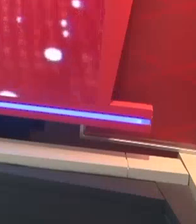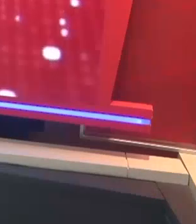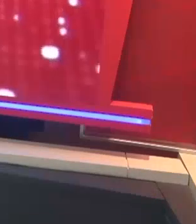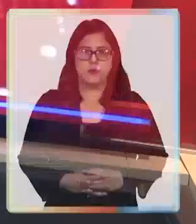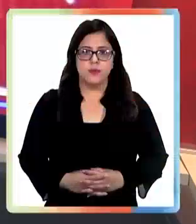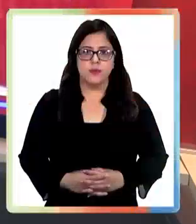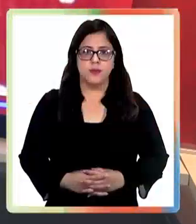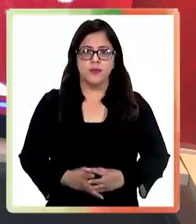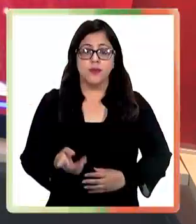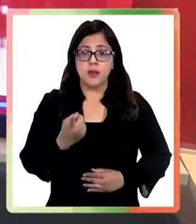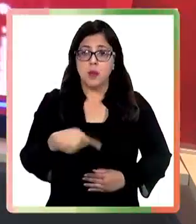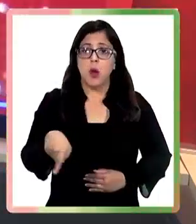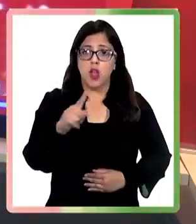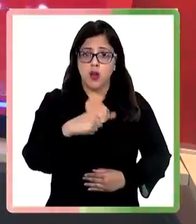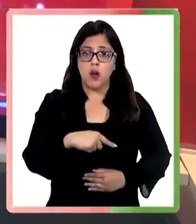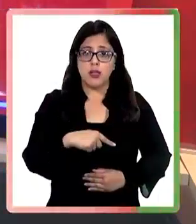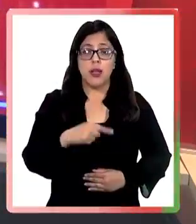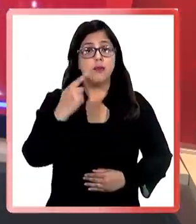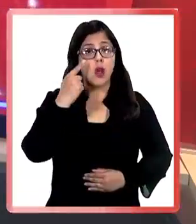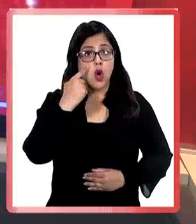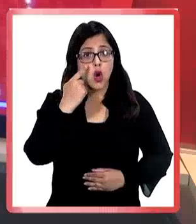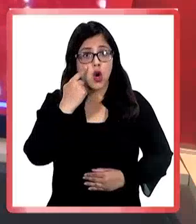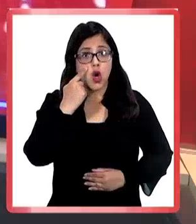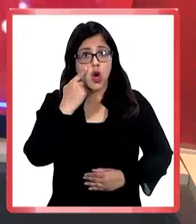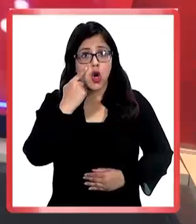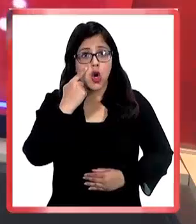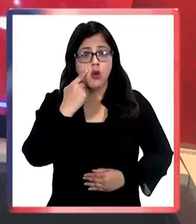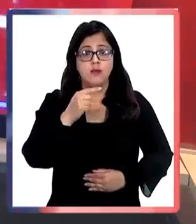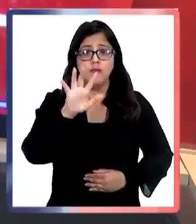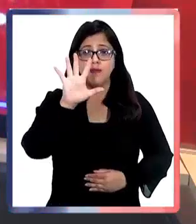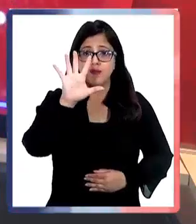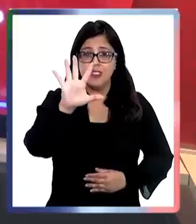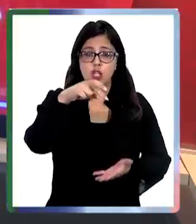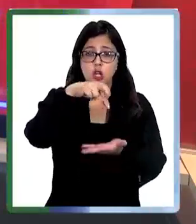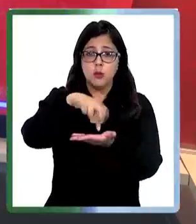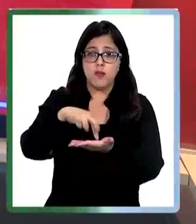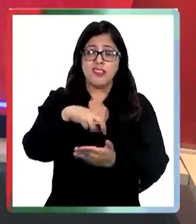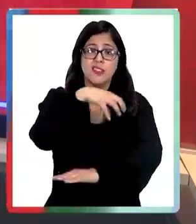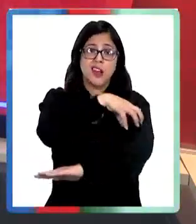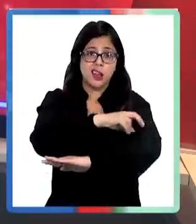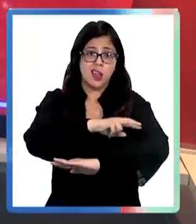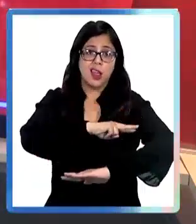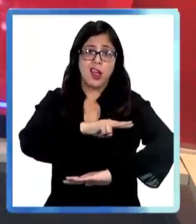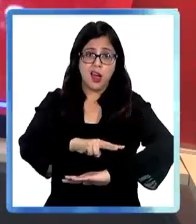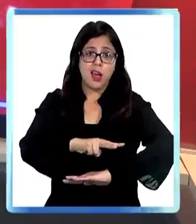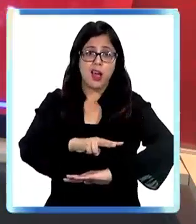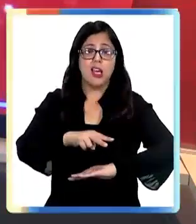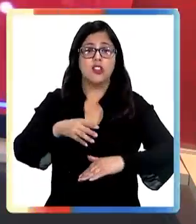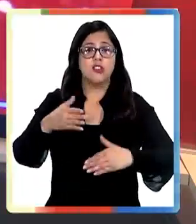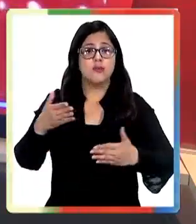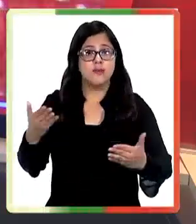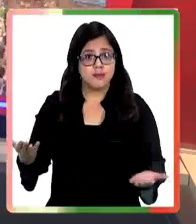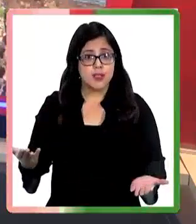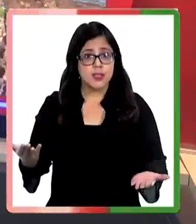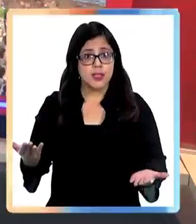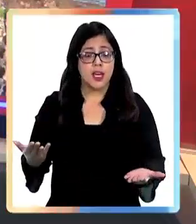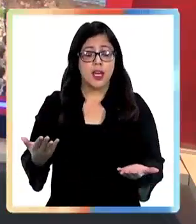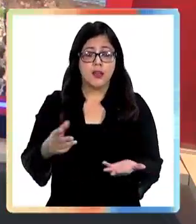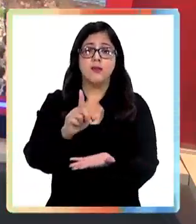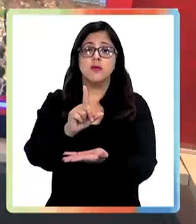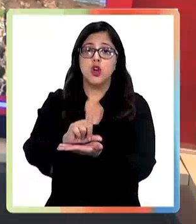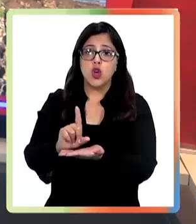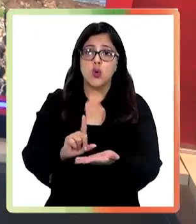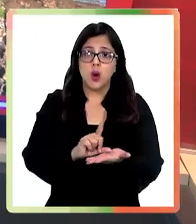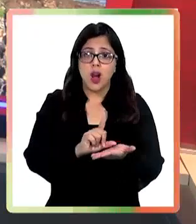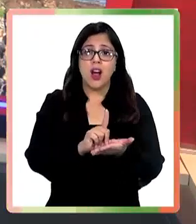Ya estamos de regreso. Mucha atención porque cinco provincias de la región de Valparaíso seguirán siendo consideradas como zona